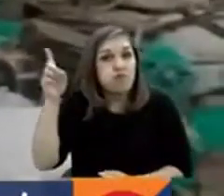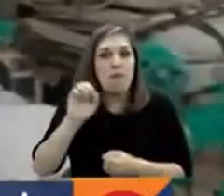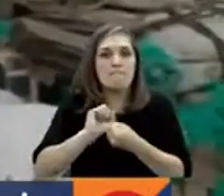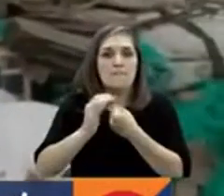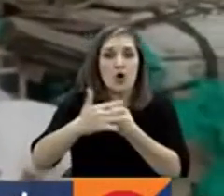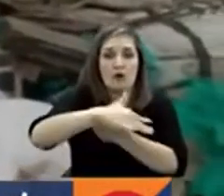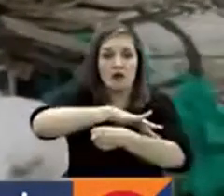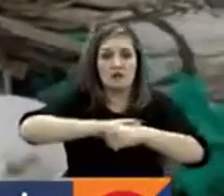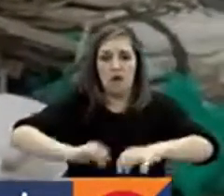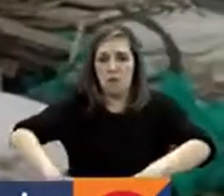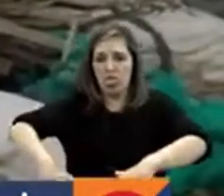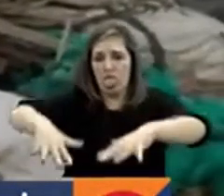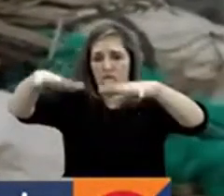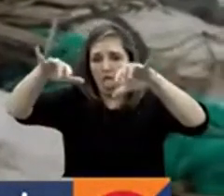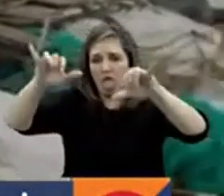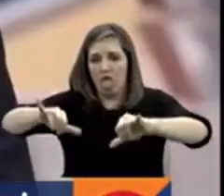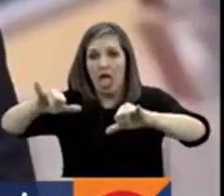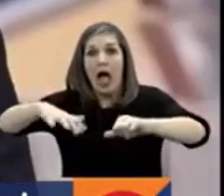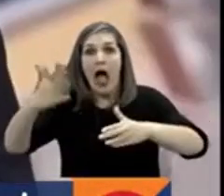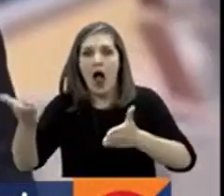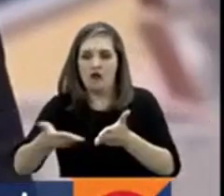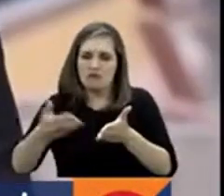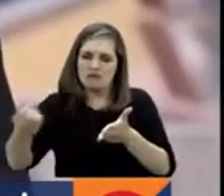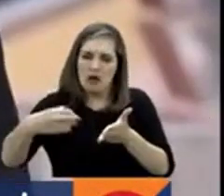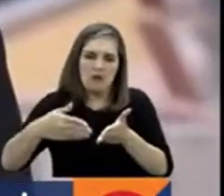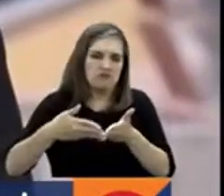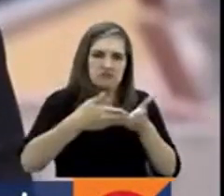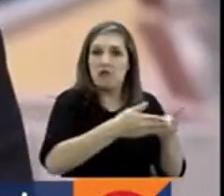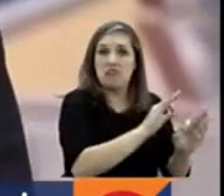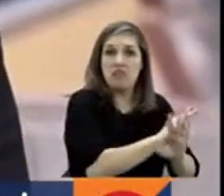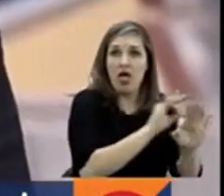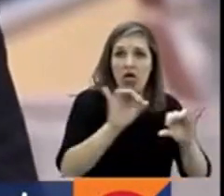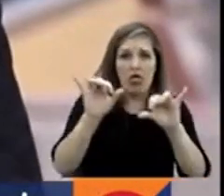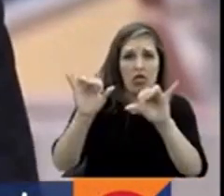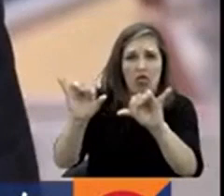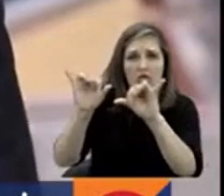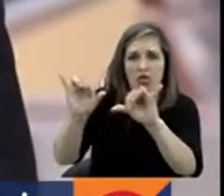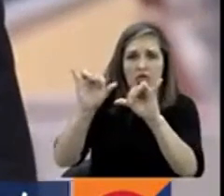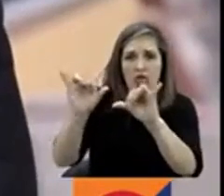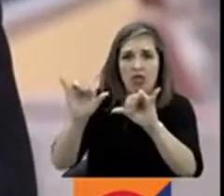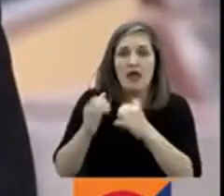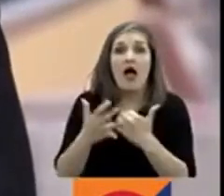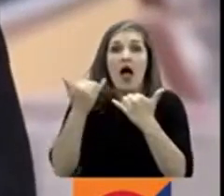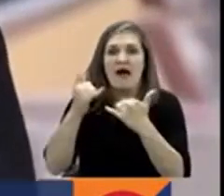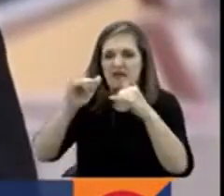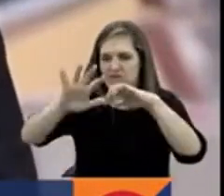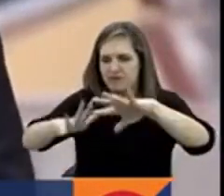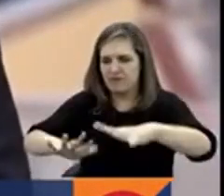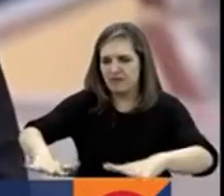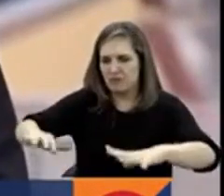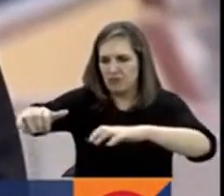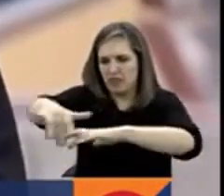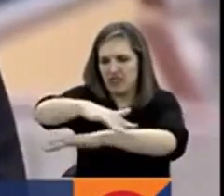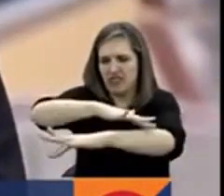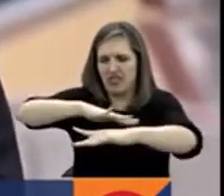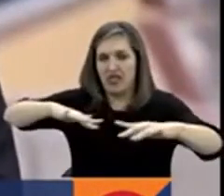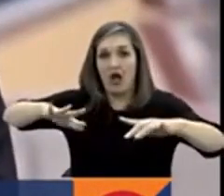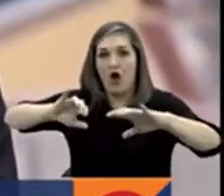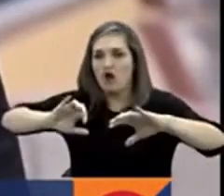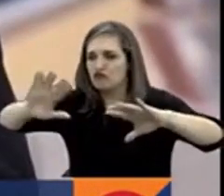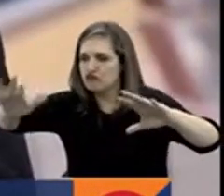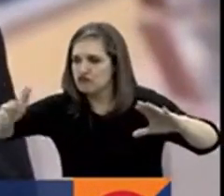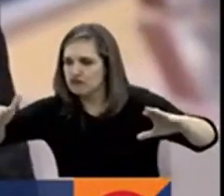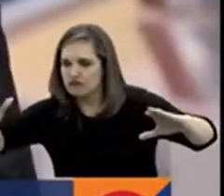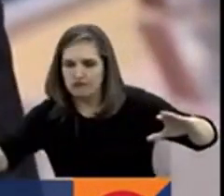Montañas de escombros que aún no han sido evacuados. No se ha hecho el levantamiento de esos escombros, la recolección